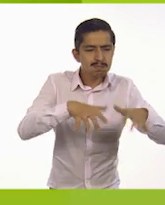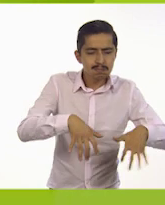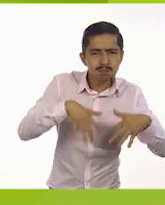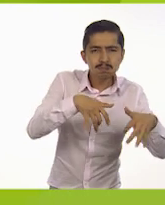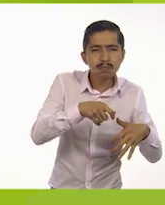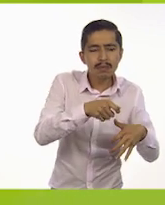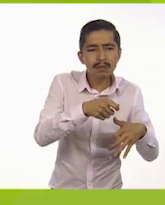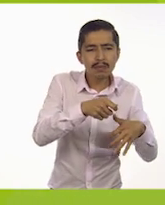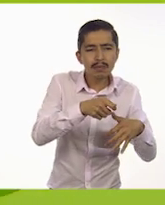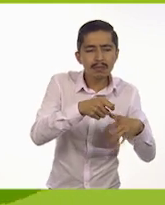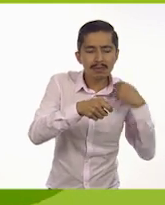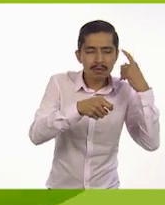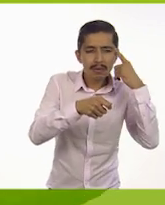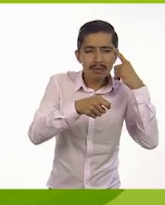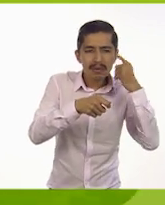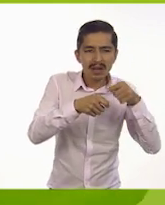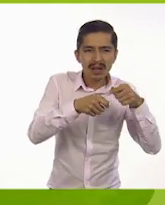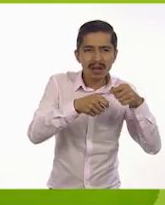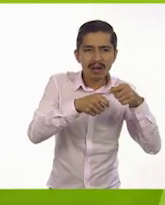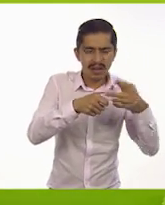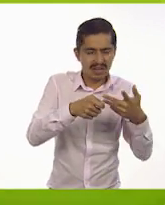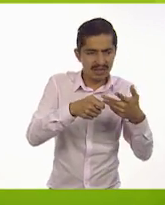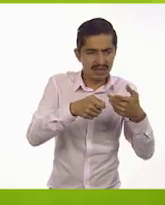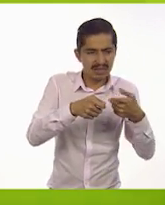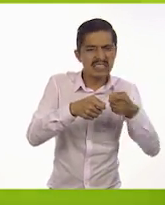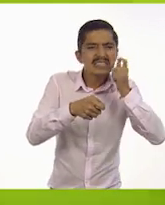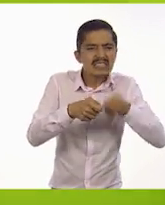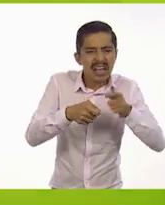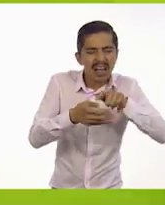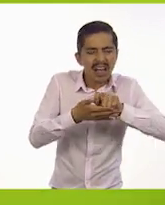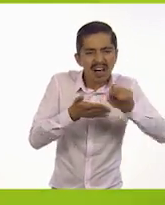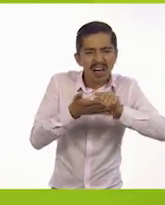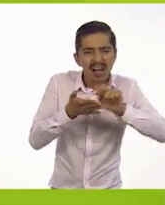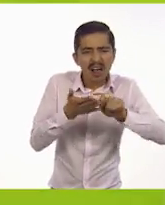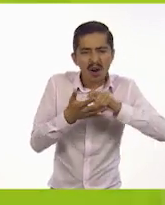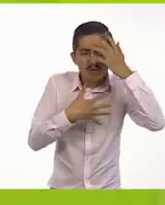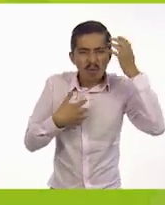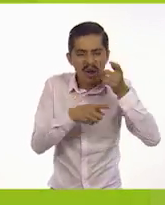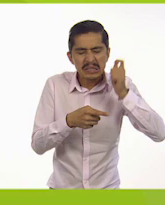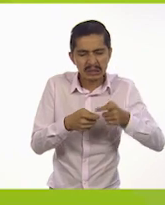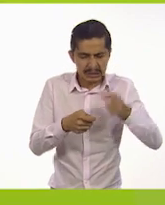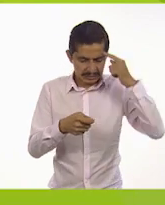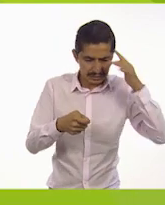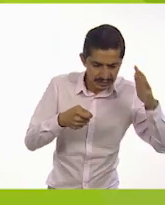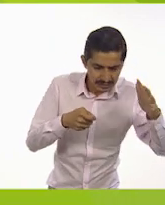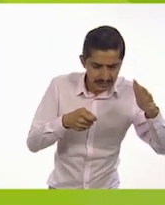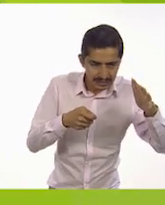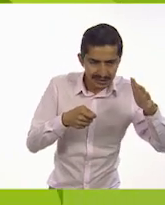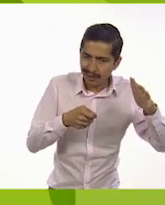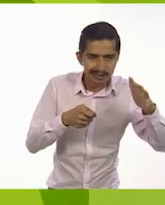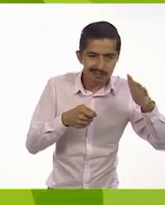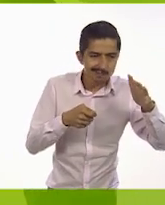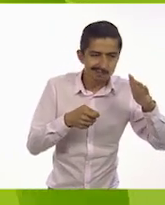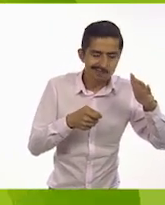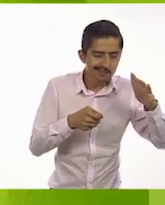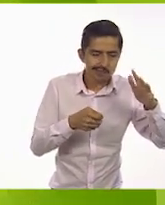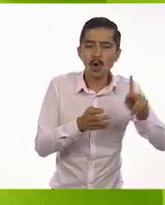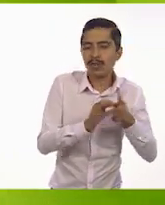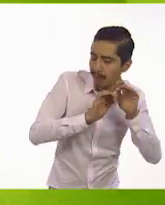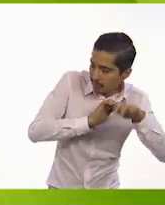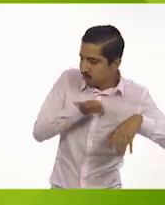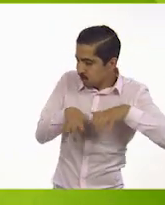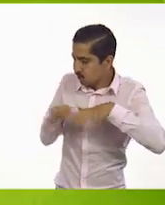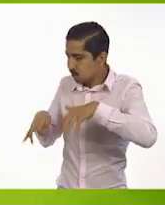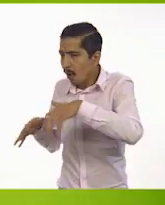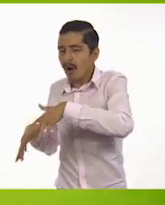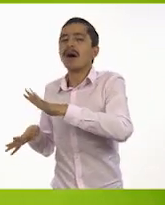le habría gustado saber qué era lo que había escrito el mono. Así que dio la vuelta y el mono tuvo